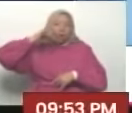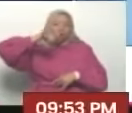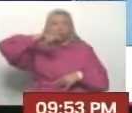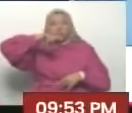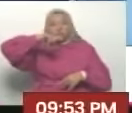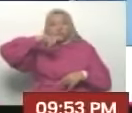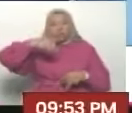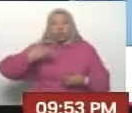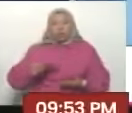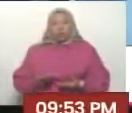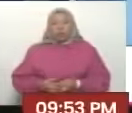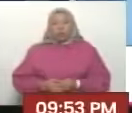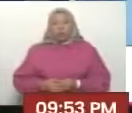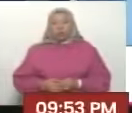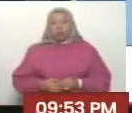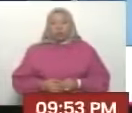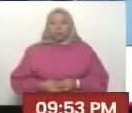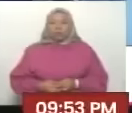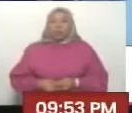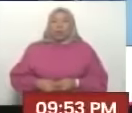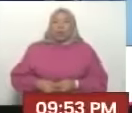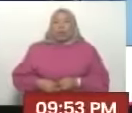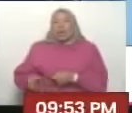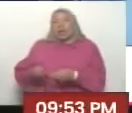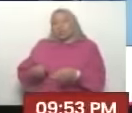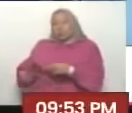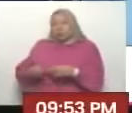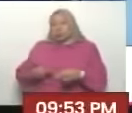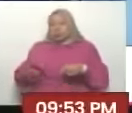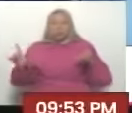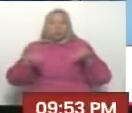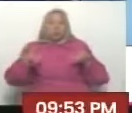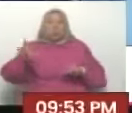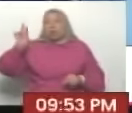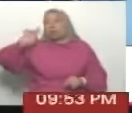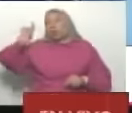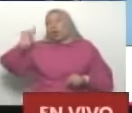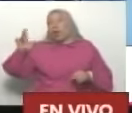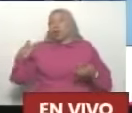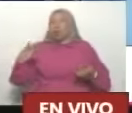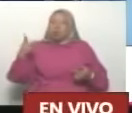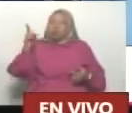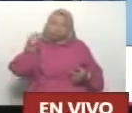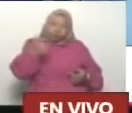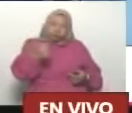Dominante ya. Ah, que hay un combinadito. Un poquito de radio, un poquito de televisión.